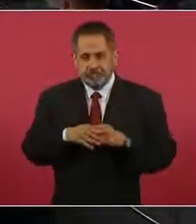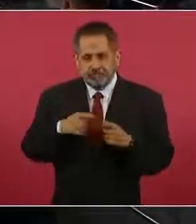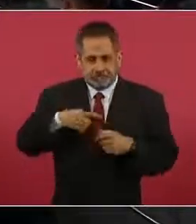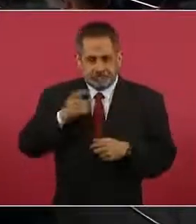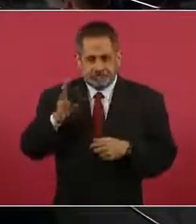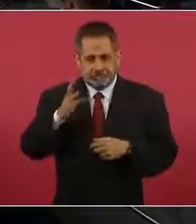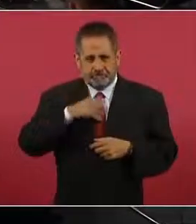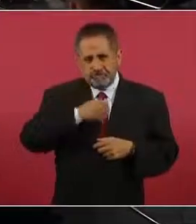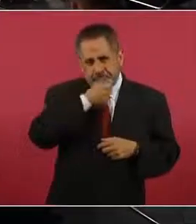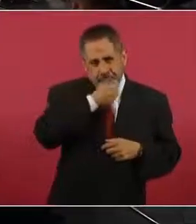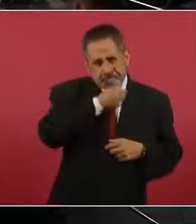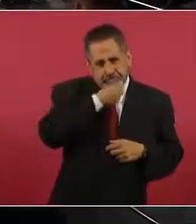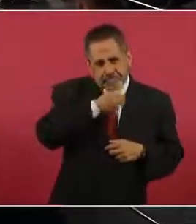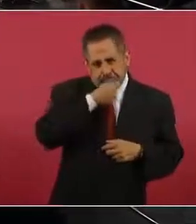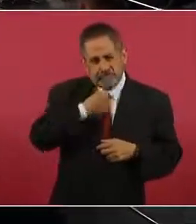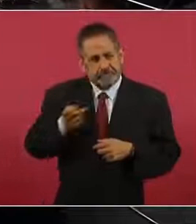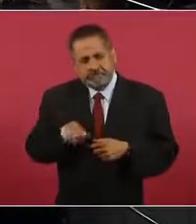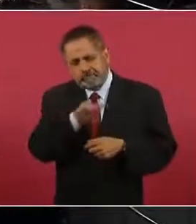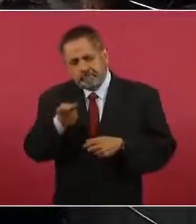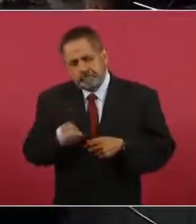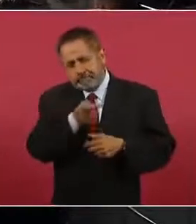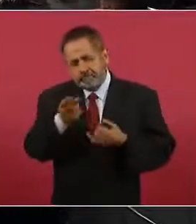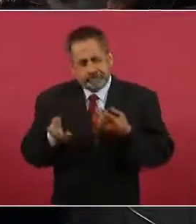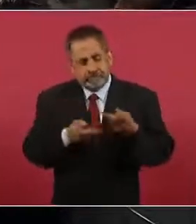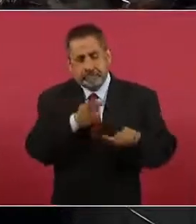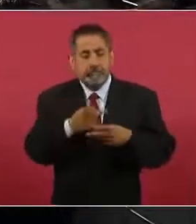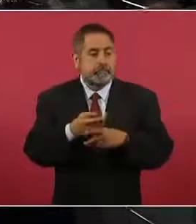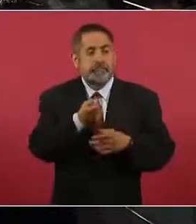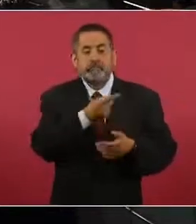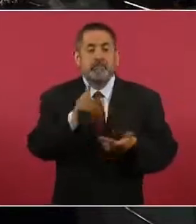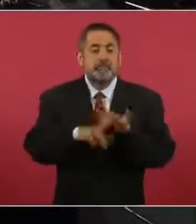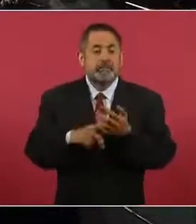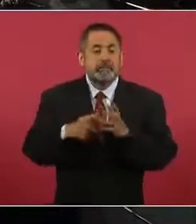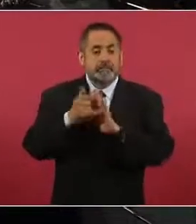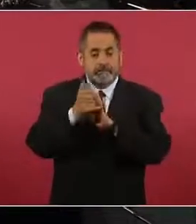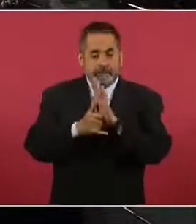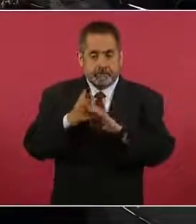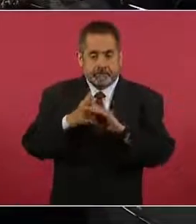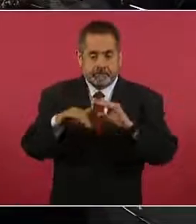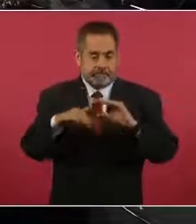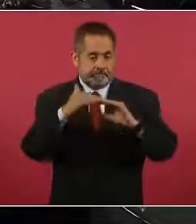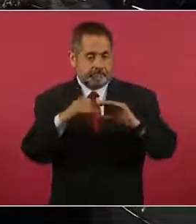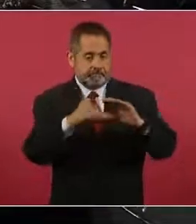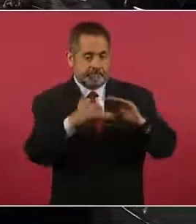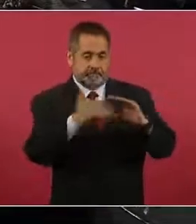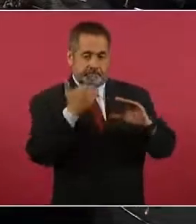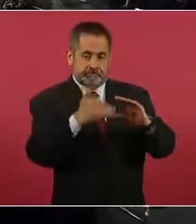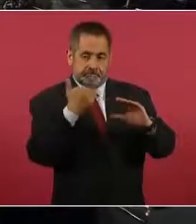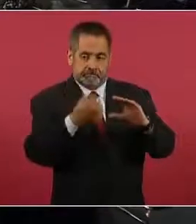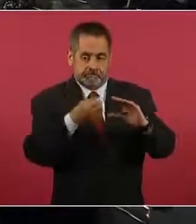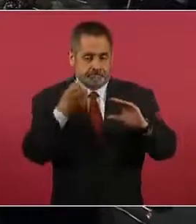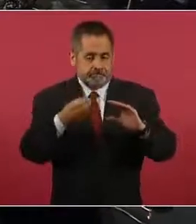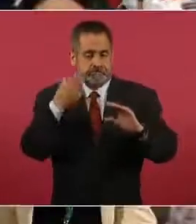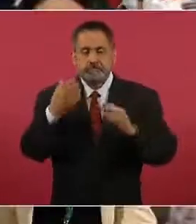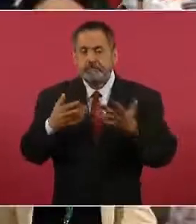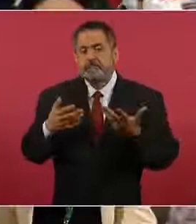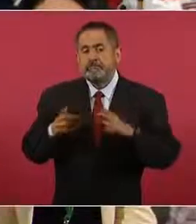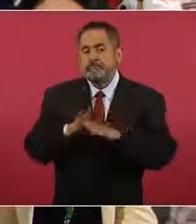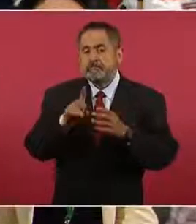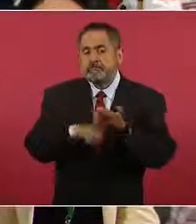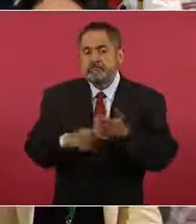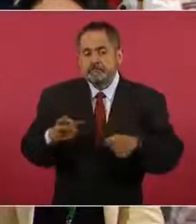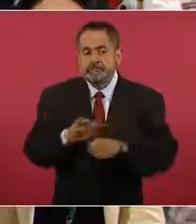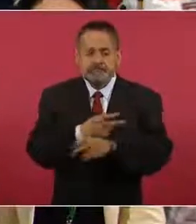verdad he indagado con muchos, incluso muchos de ellos se conectado a mi canal de YouTube para dar su versión, su testimonio a cada uno de lo que